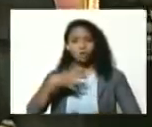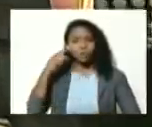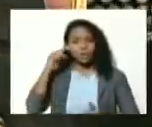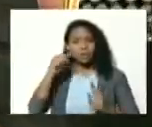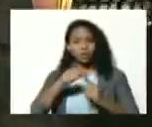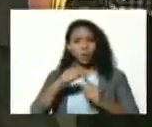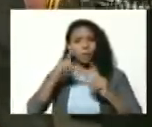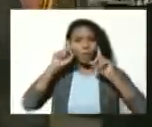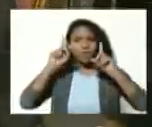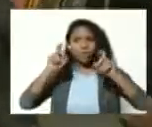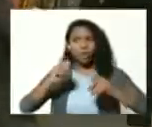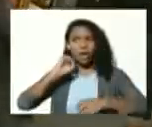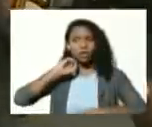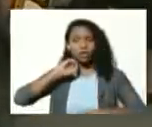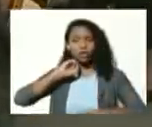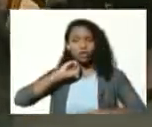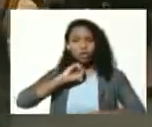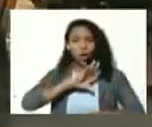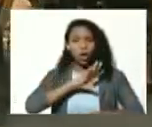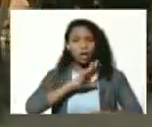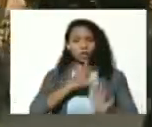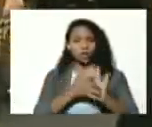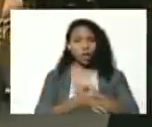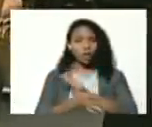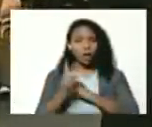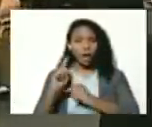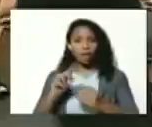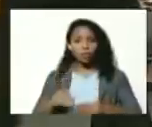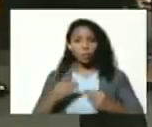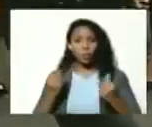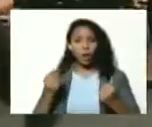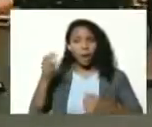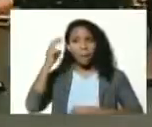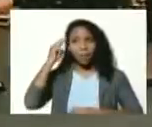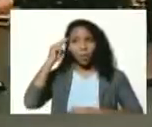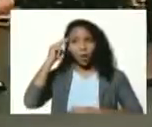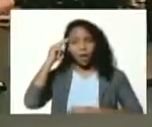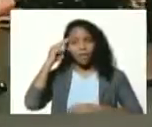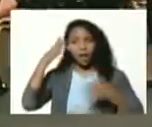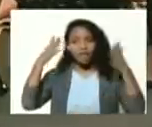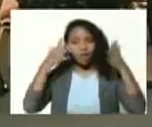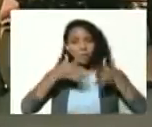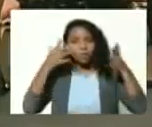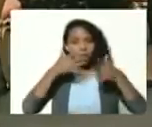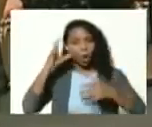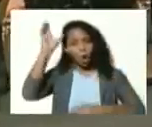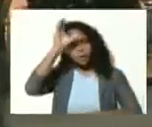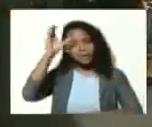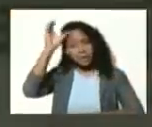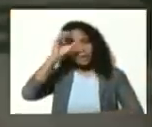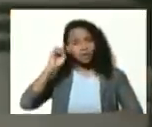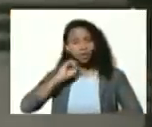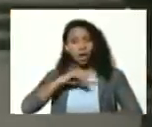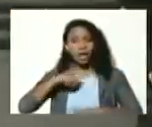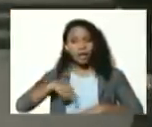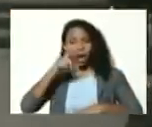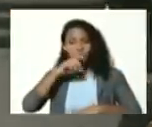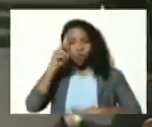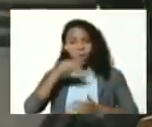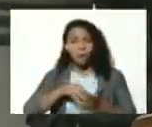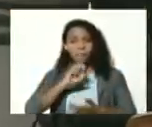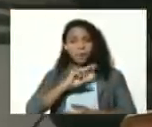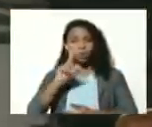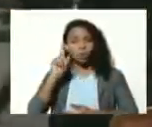profesional a la historiografía a la recuperación de la memoria y de la formación de la conciencia histórica este año 2021